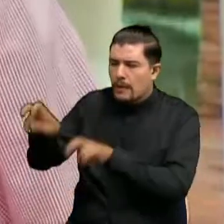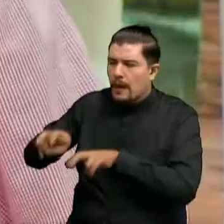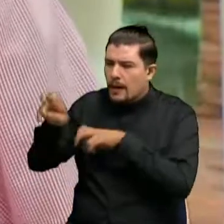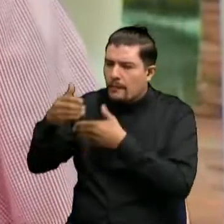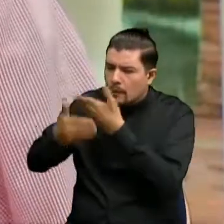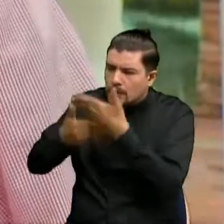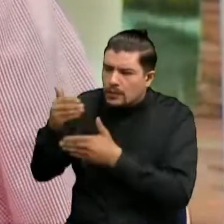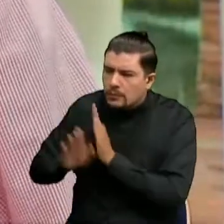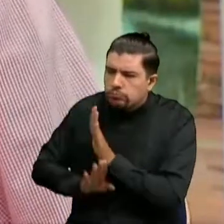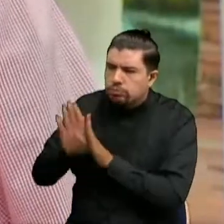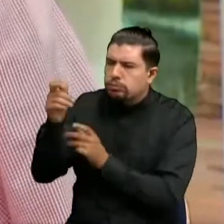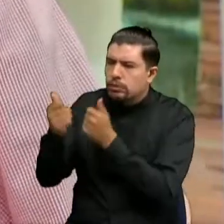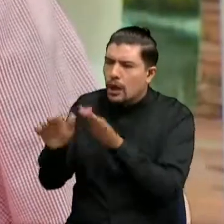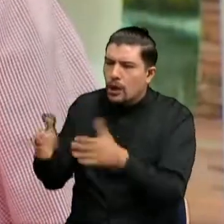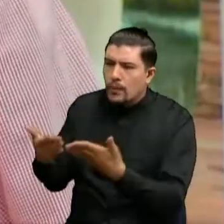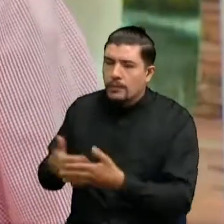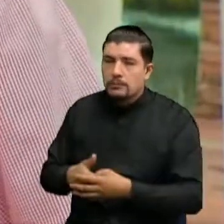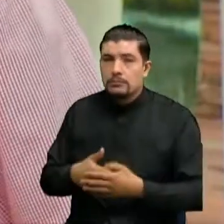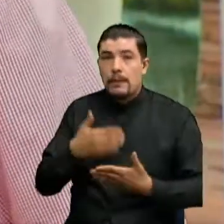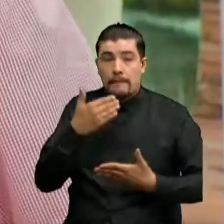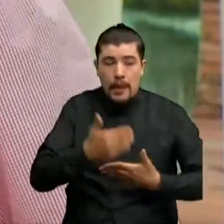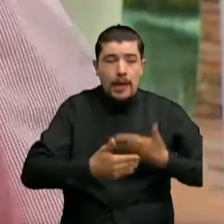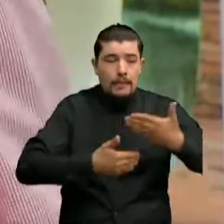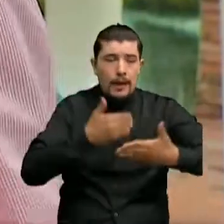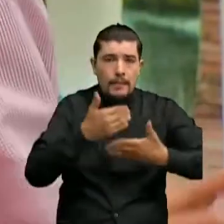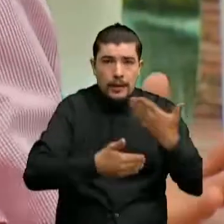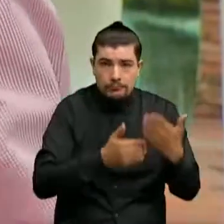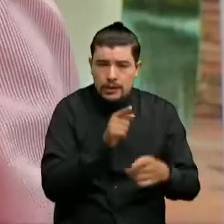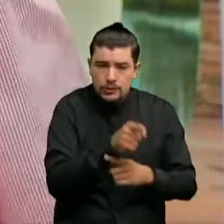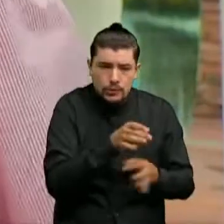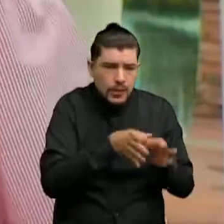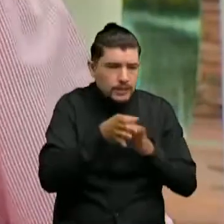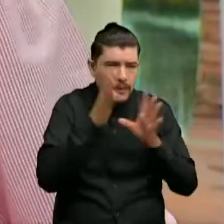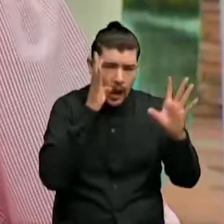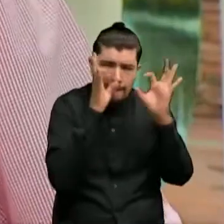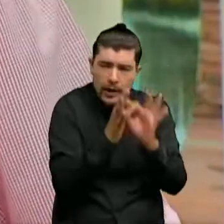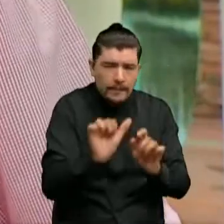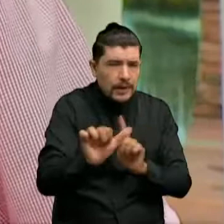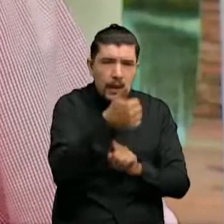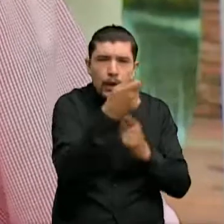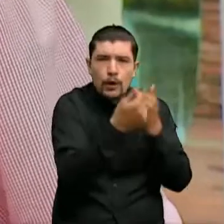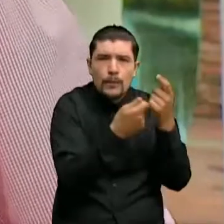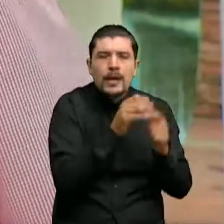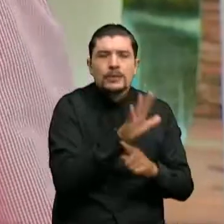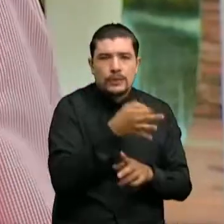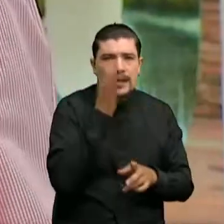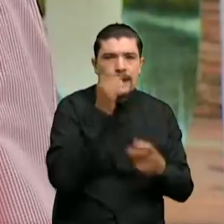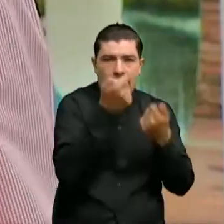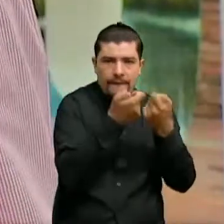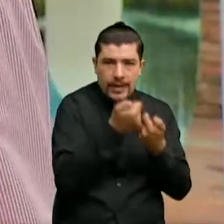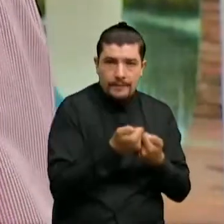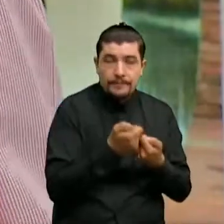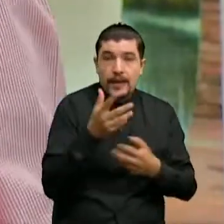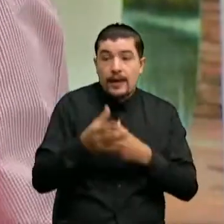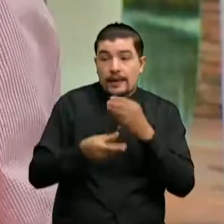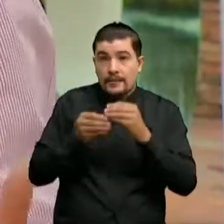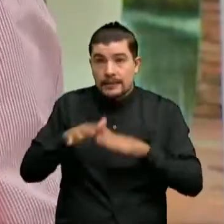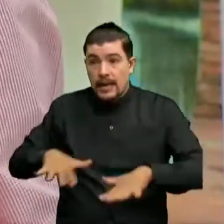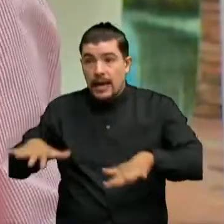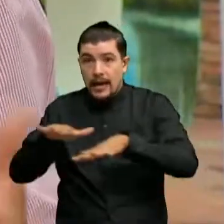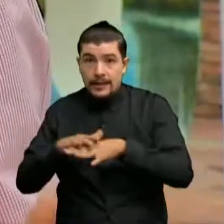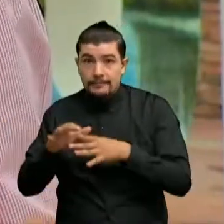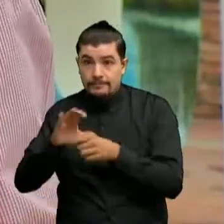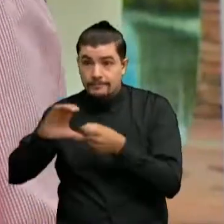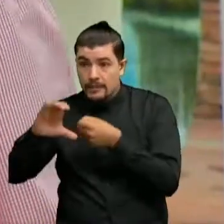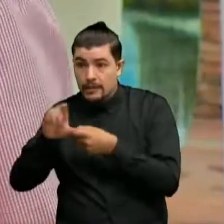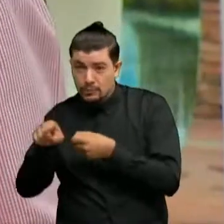Sí, ha sido paso a paso El café sigue siendo nuestro eje fundamental en el territorio Y el sector urbano pues empieza